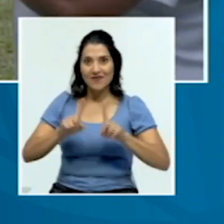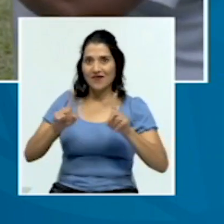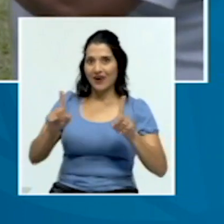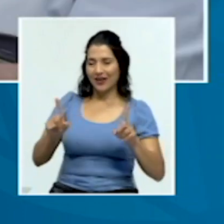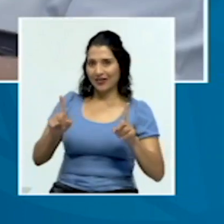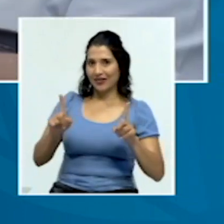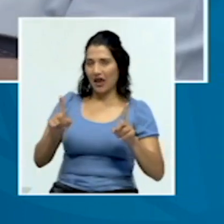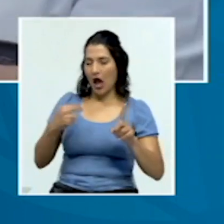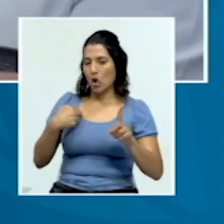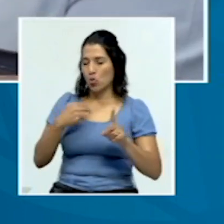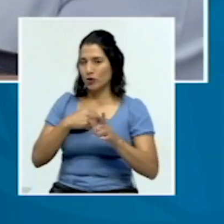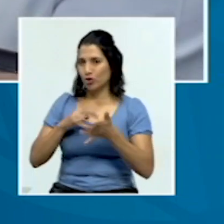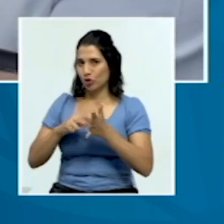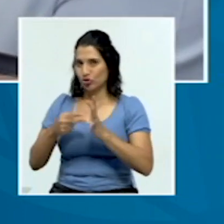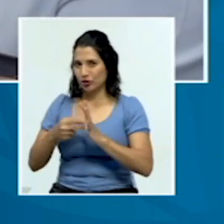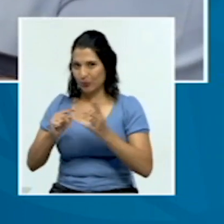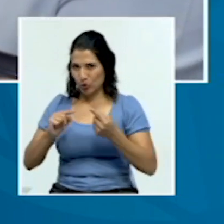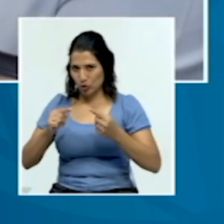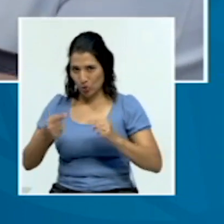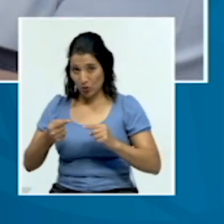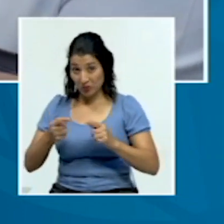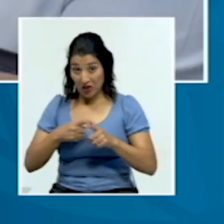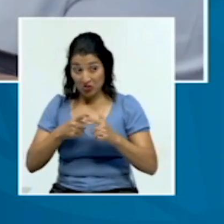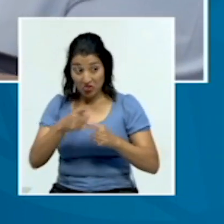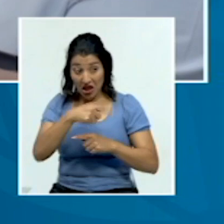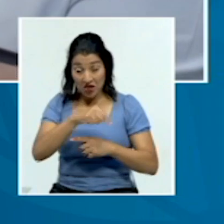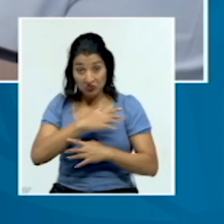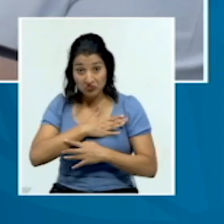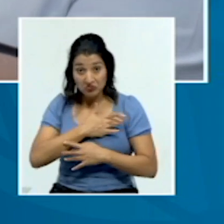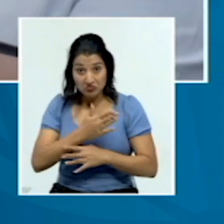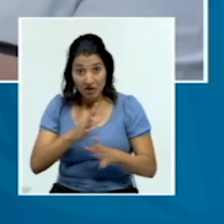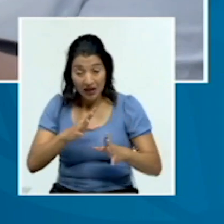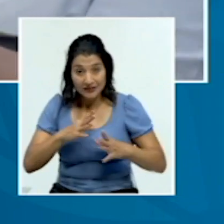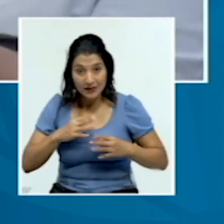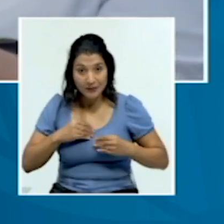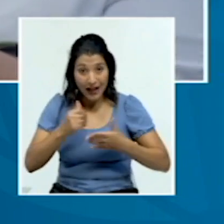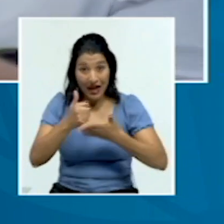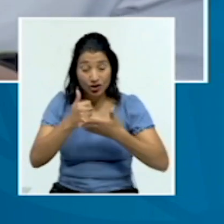urbano. Pero, ¿cuán receptivos son a la medicina tradicional?